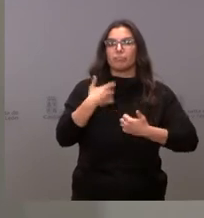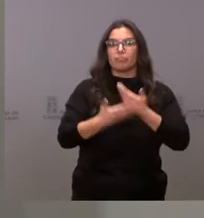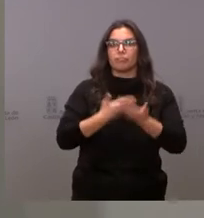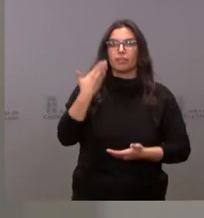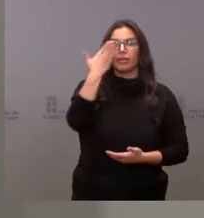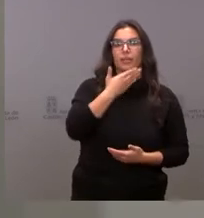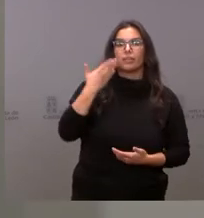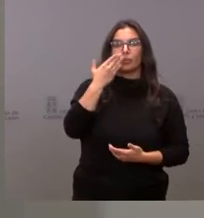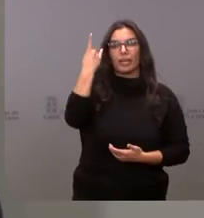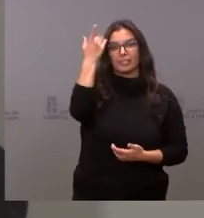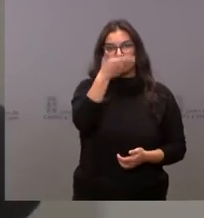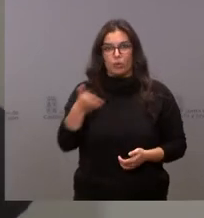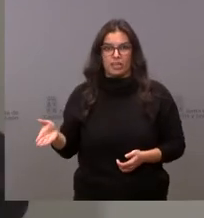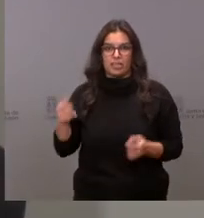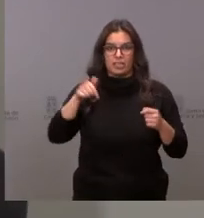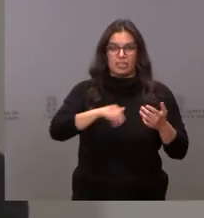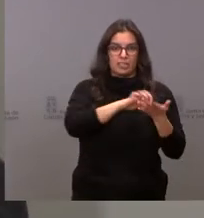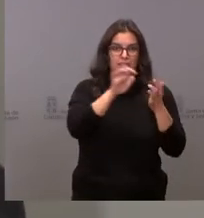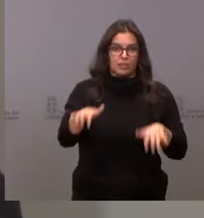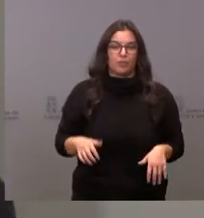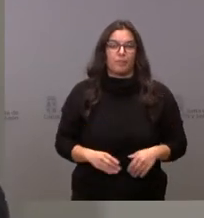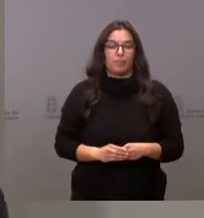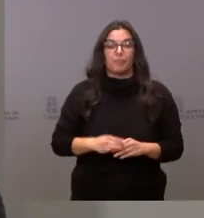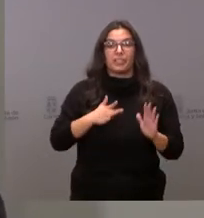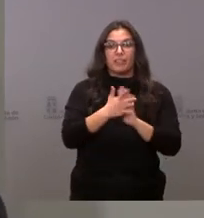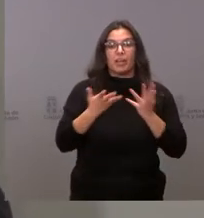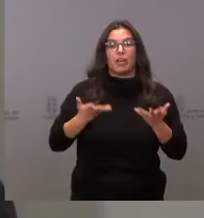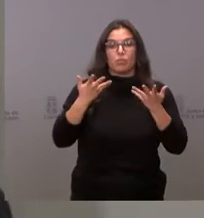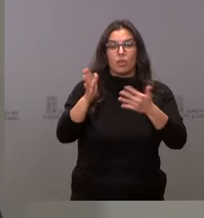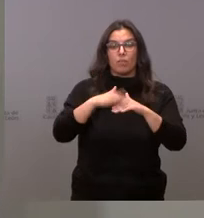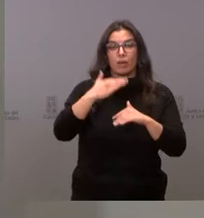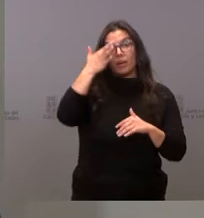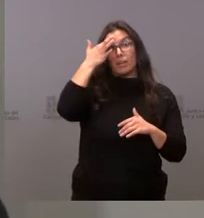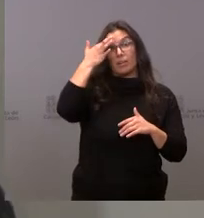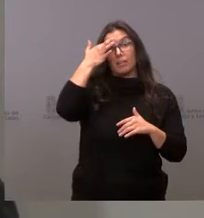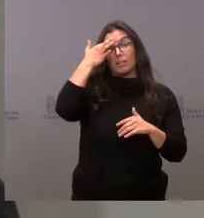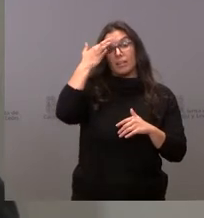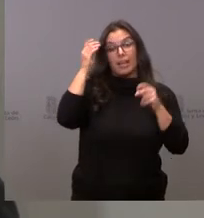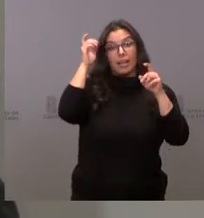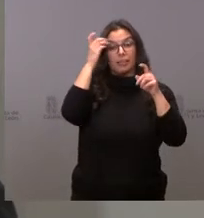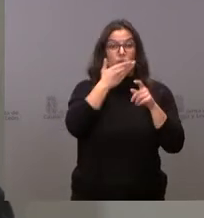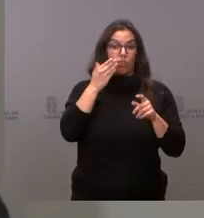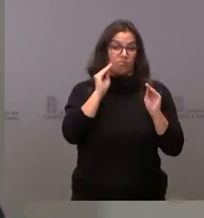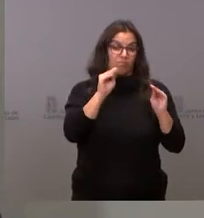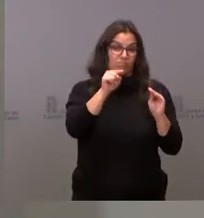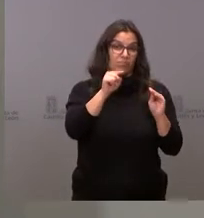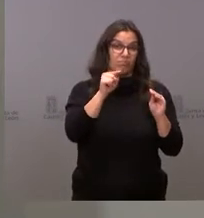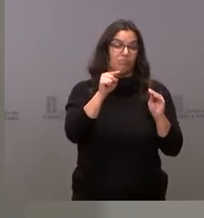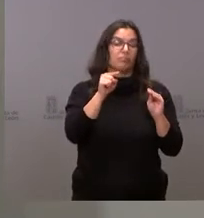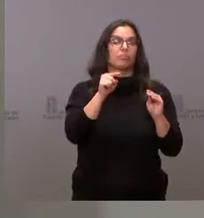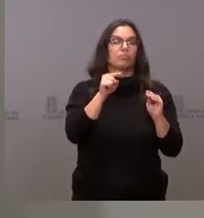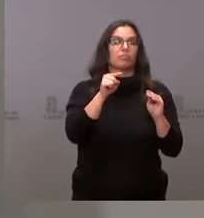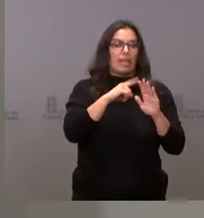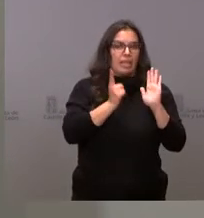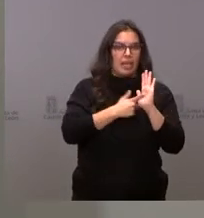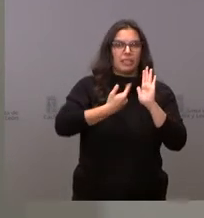escuelas taurinas de la comunidad. Se trata de contribuir al desarrollo de la actividad de estas escuelas legalmente constituidas e inscritas